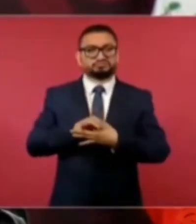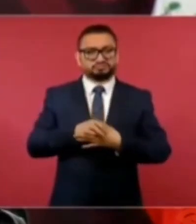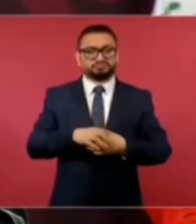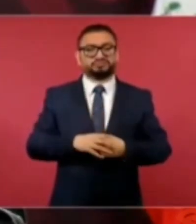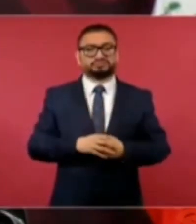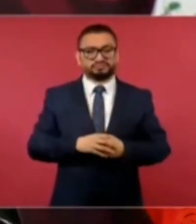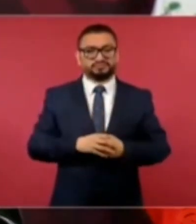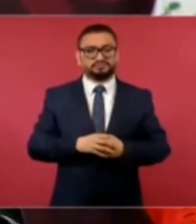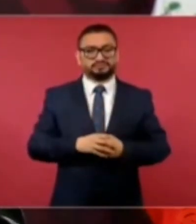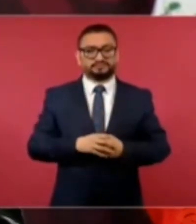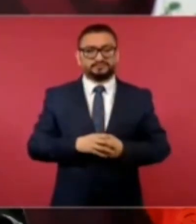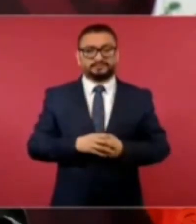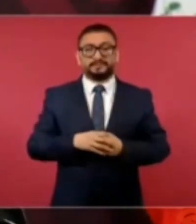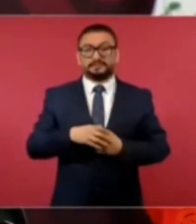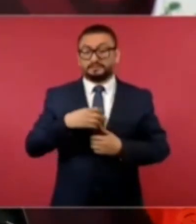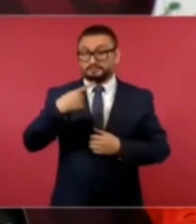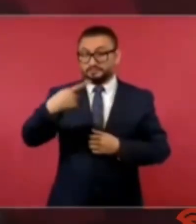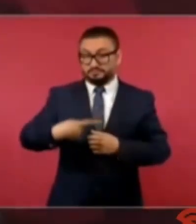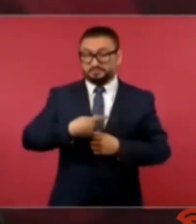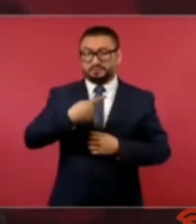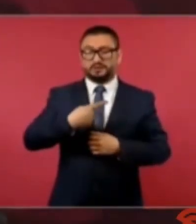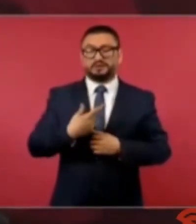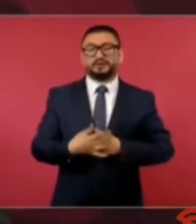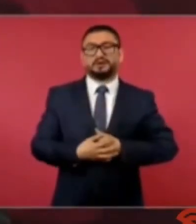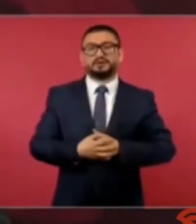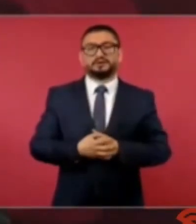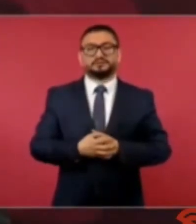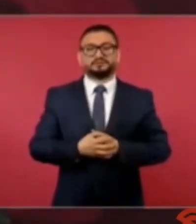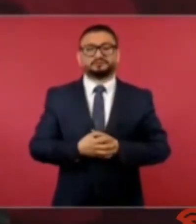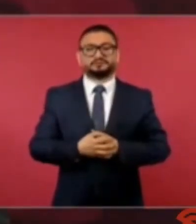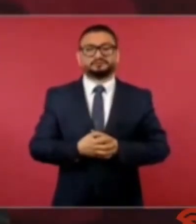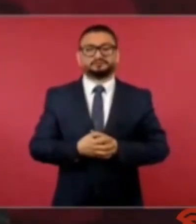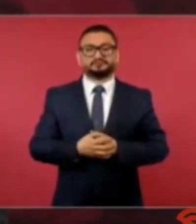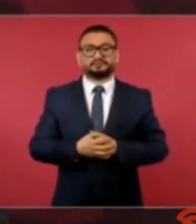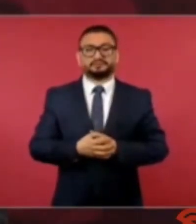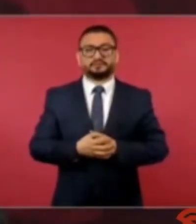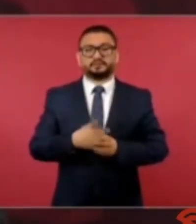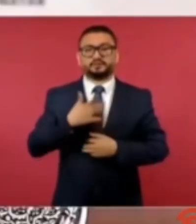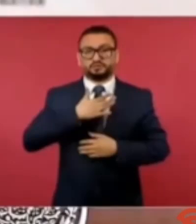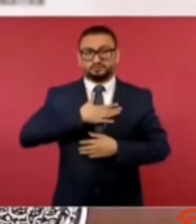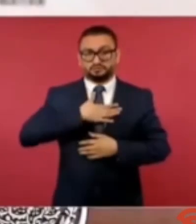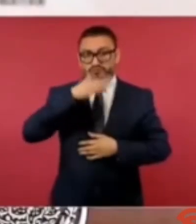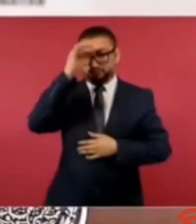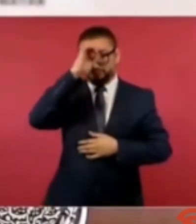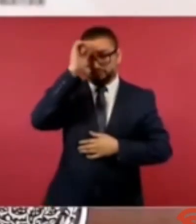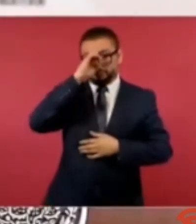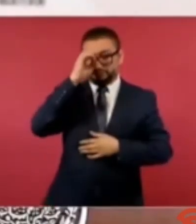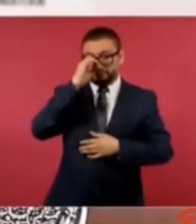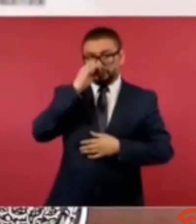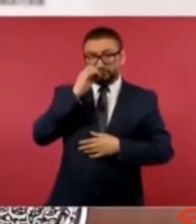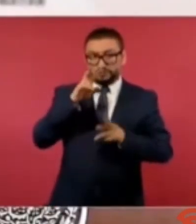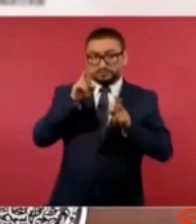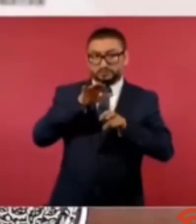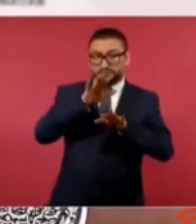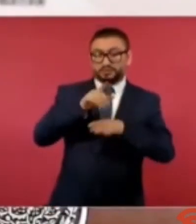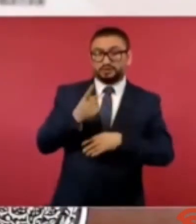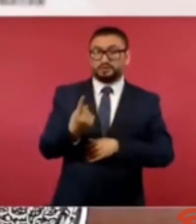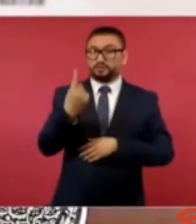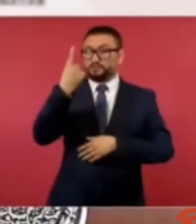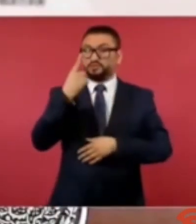entonces si me preguntas este qué opino sobre una mujer